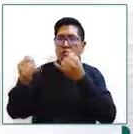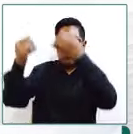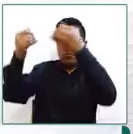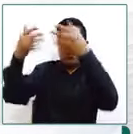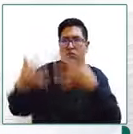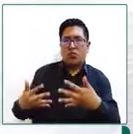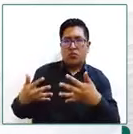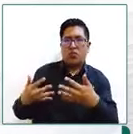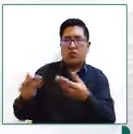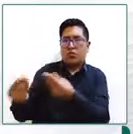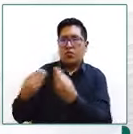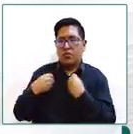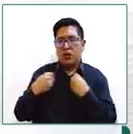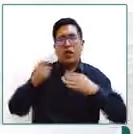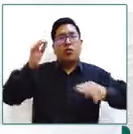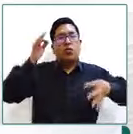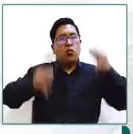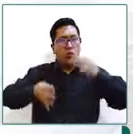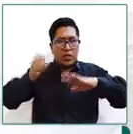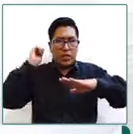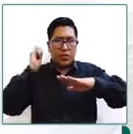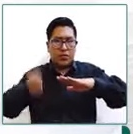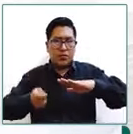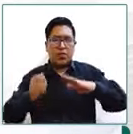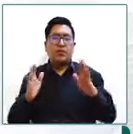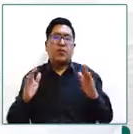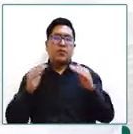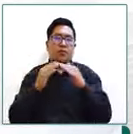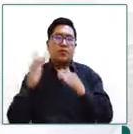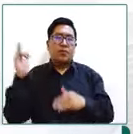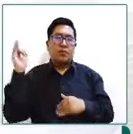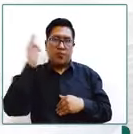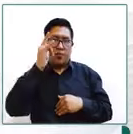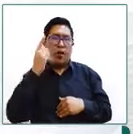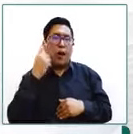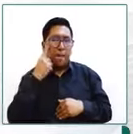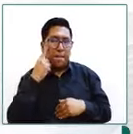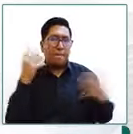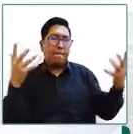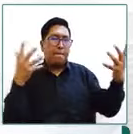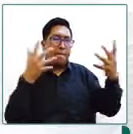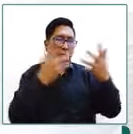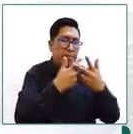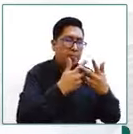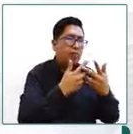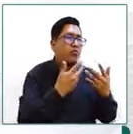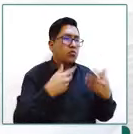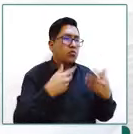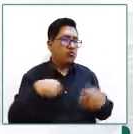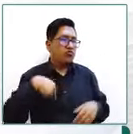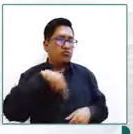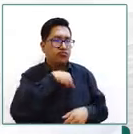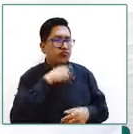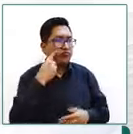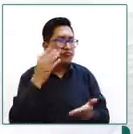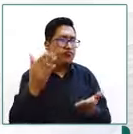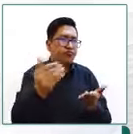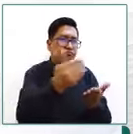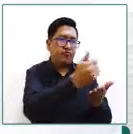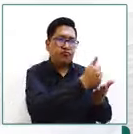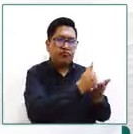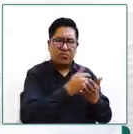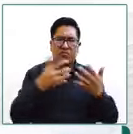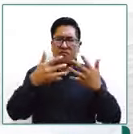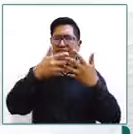nos da en los juzgados de la paz y el alto con la información que hemos recopilado de los centros de